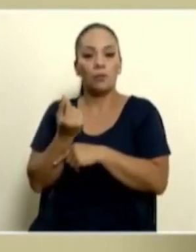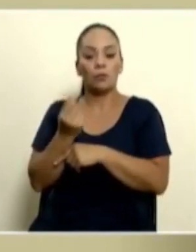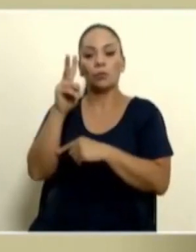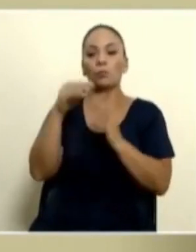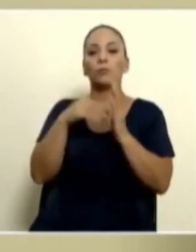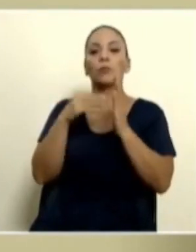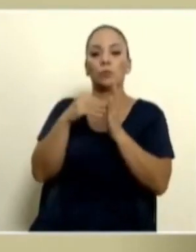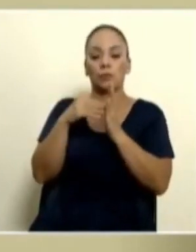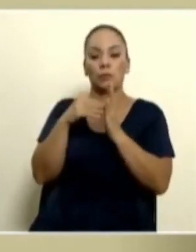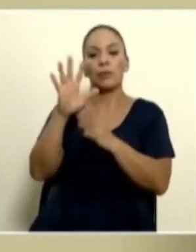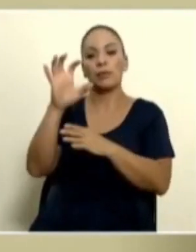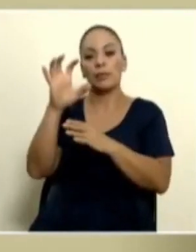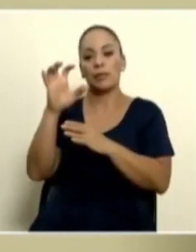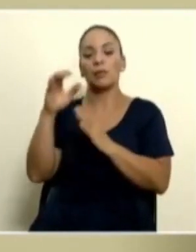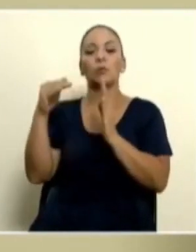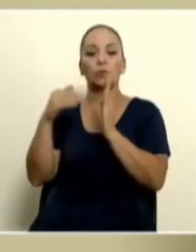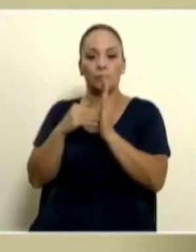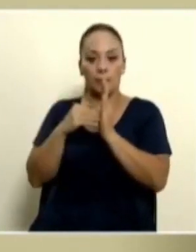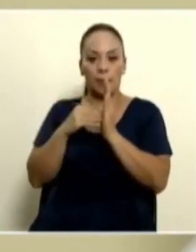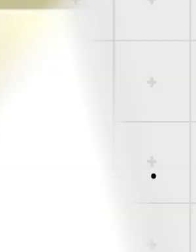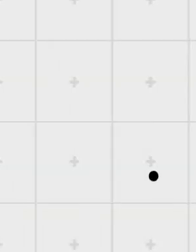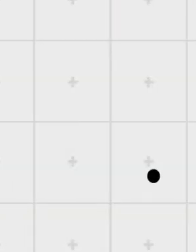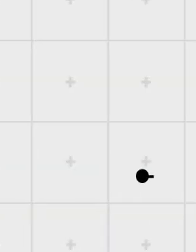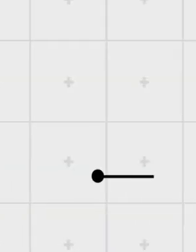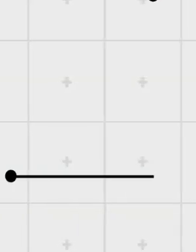2 millones 500 mil.